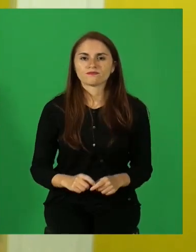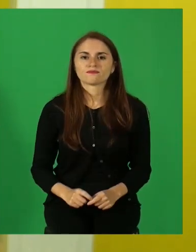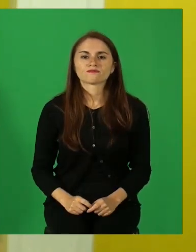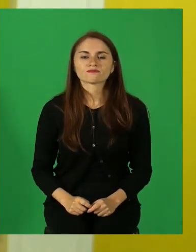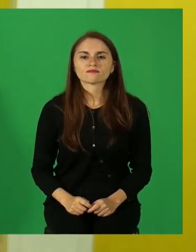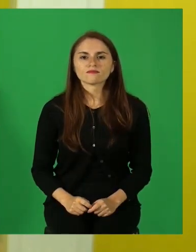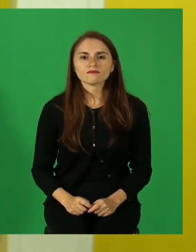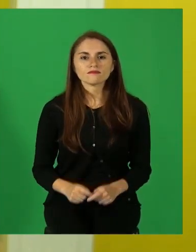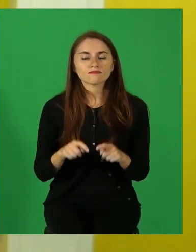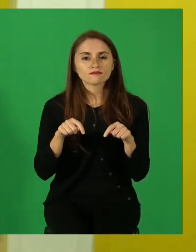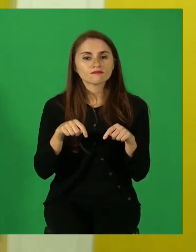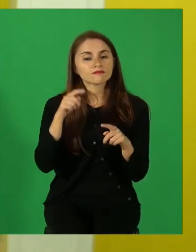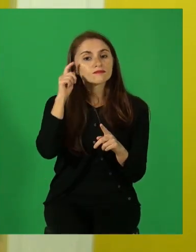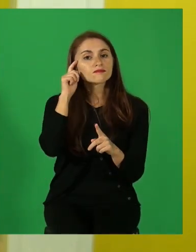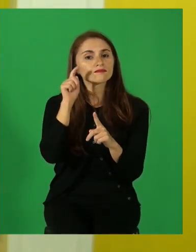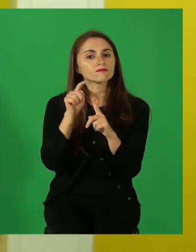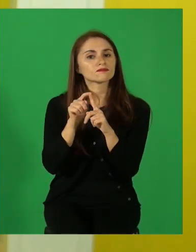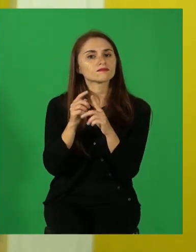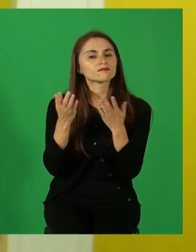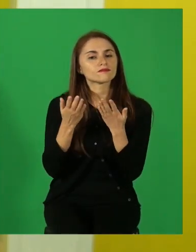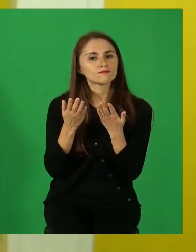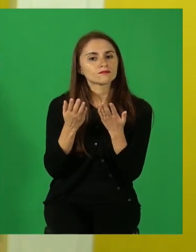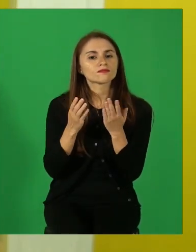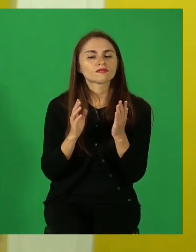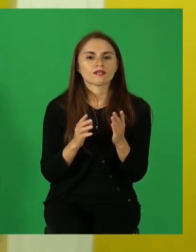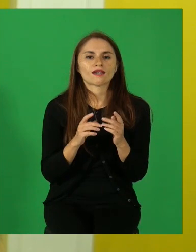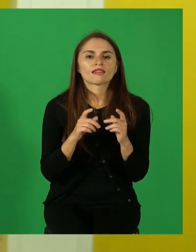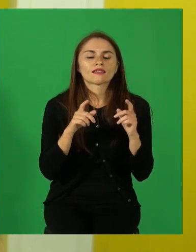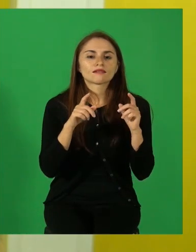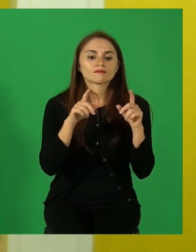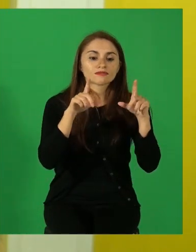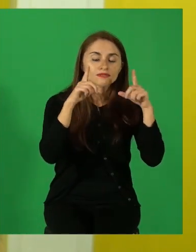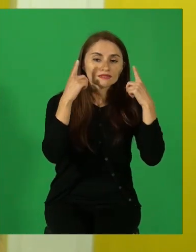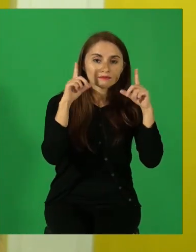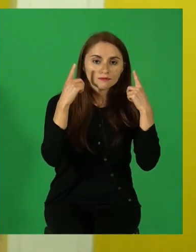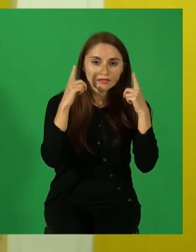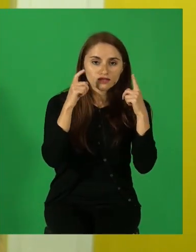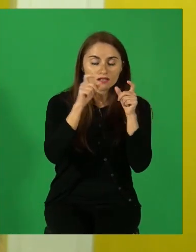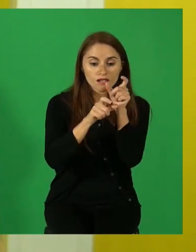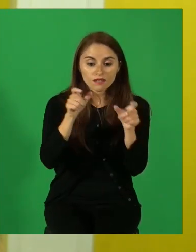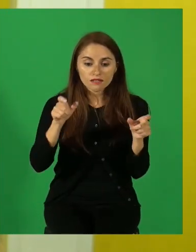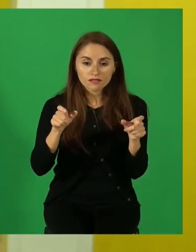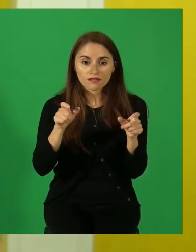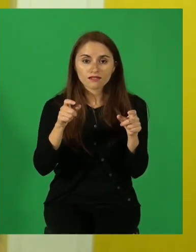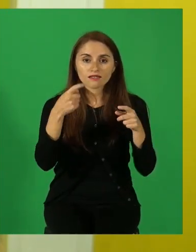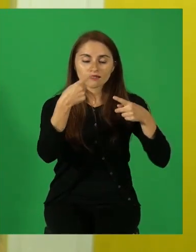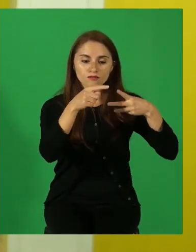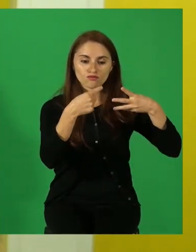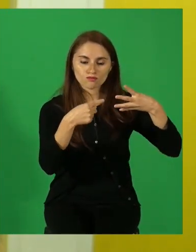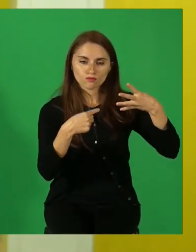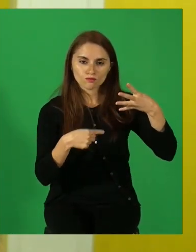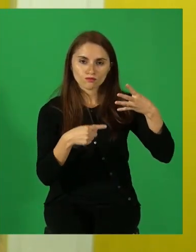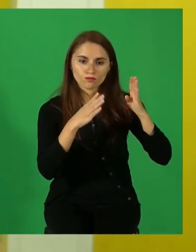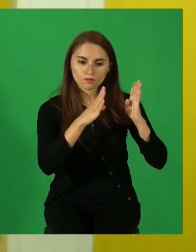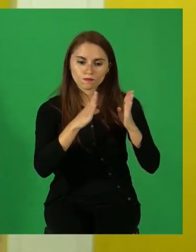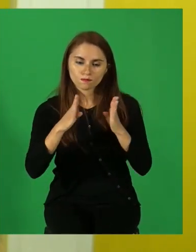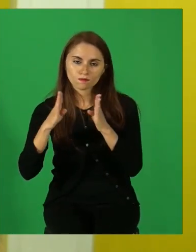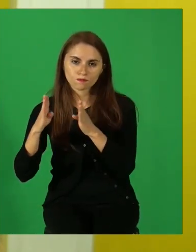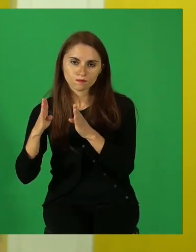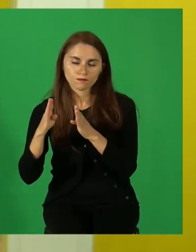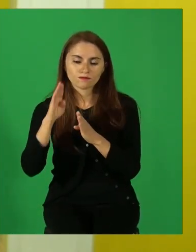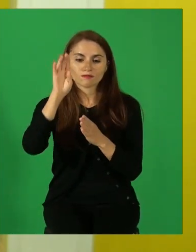El objetivo sería clasificar tipo de personaje literario de acuerdo a sus